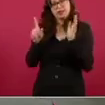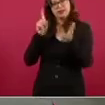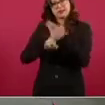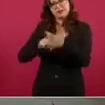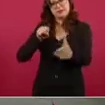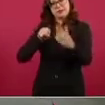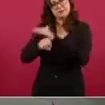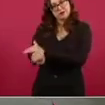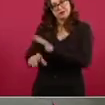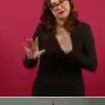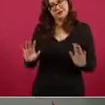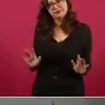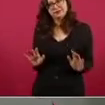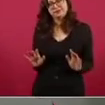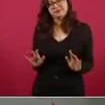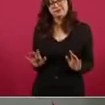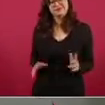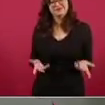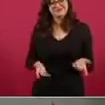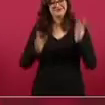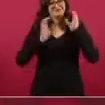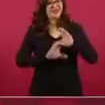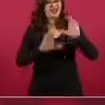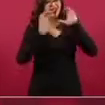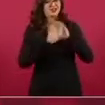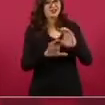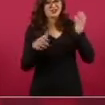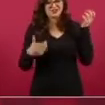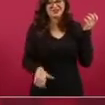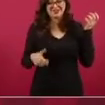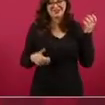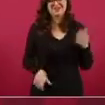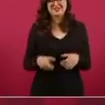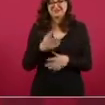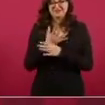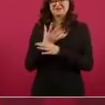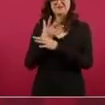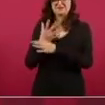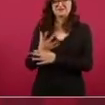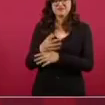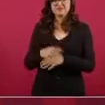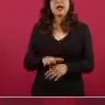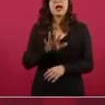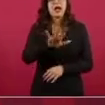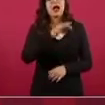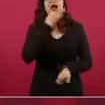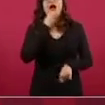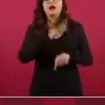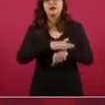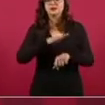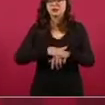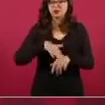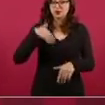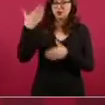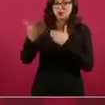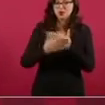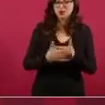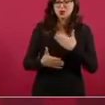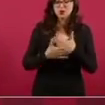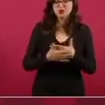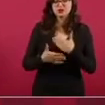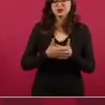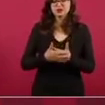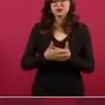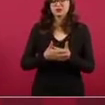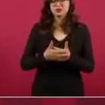Así dicen los Tigres del Norte, el corrido, que van a estar con nosotros los Tigres del